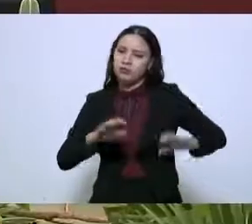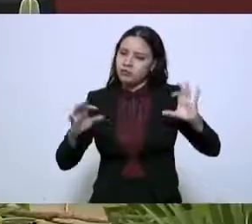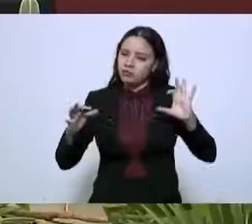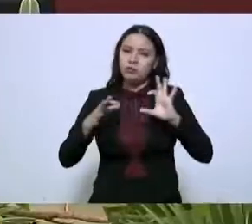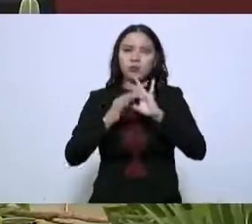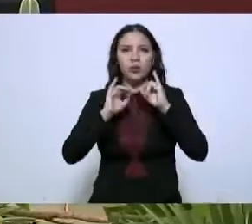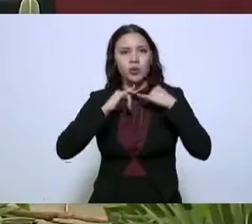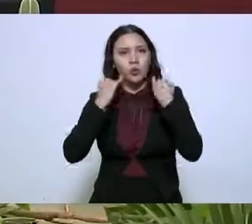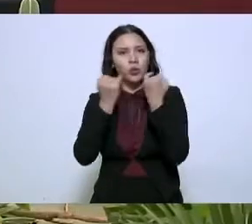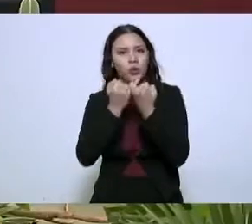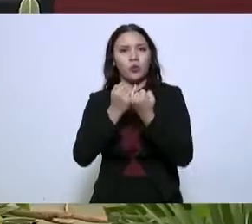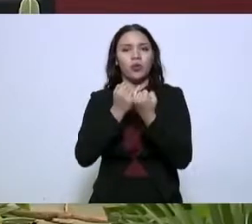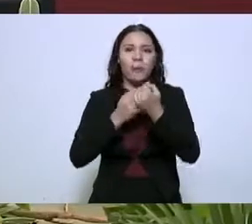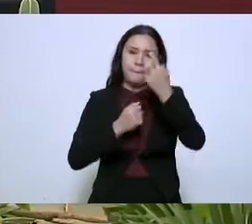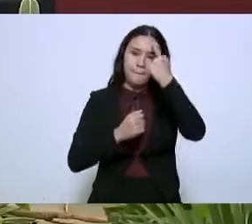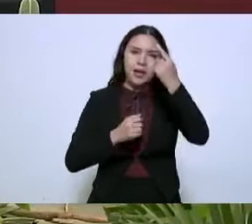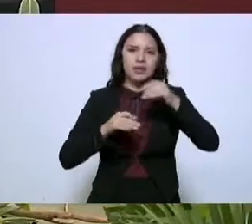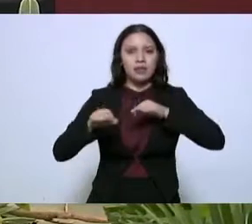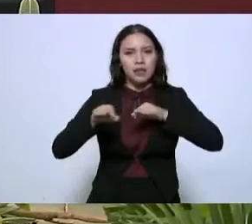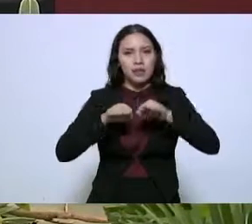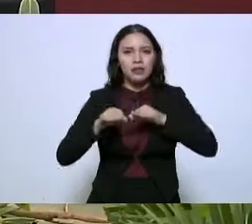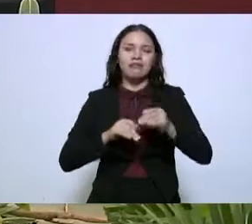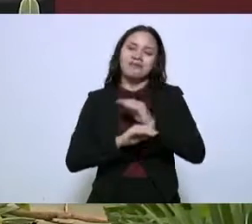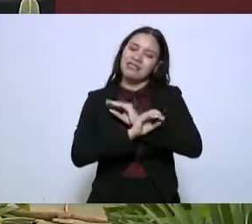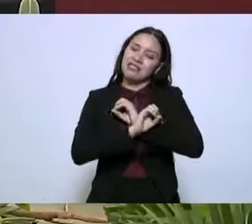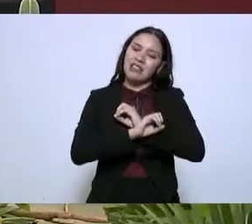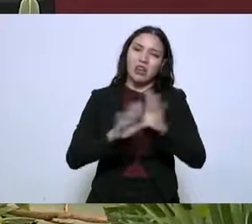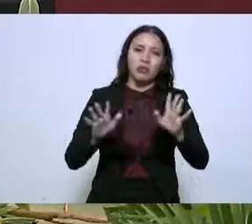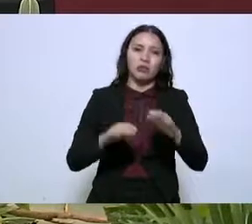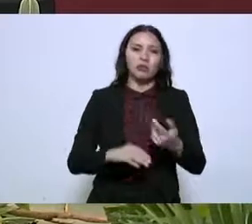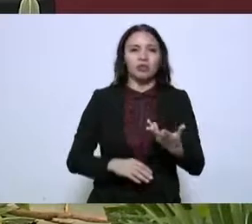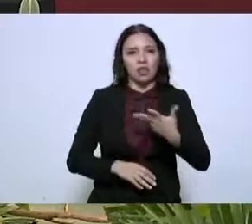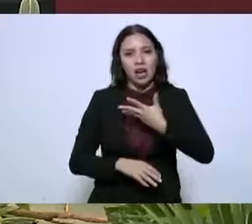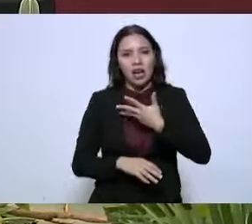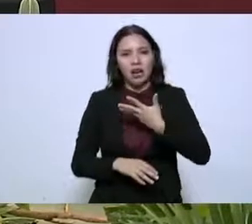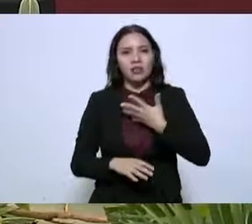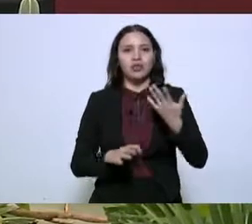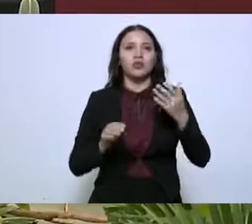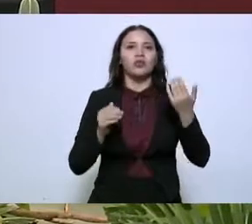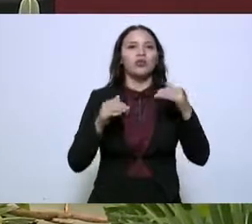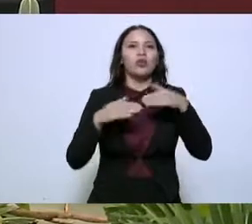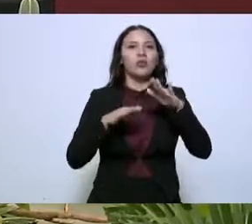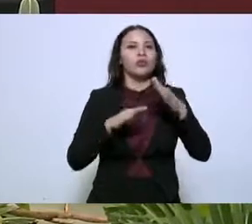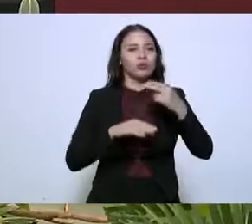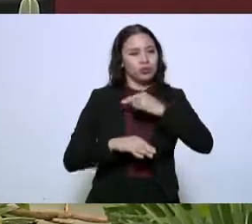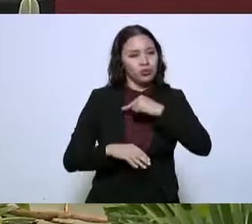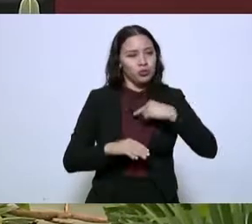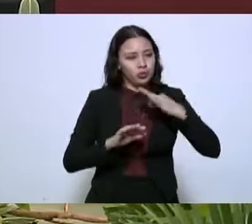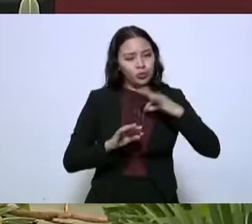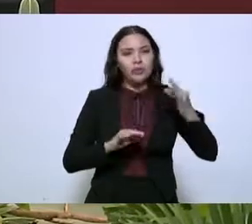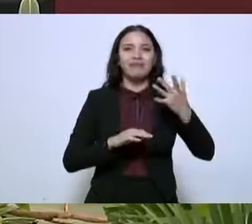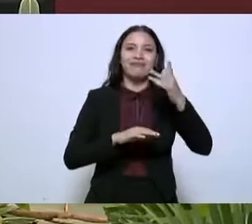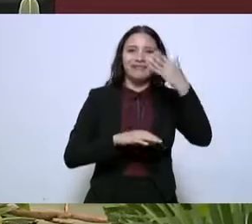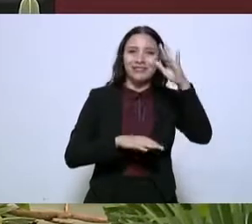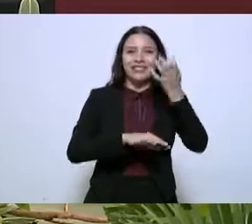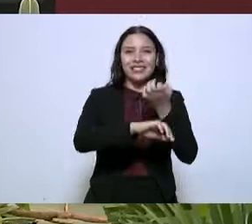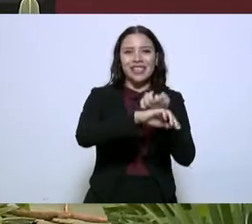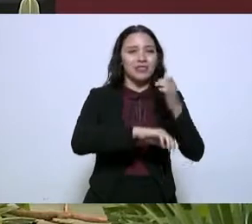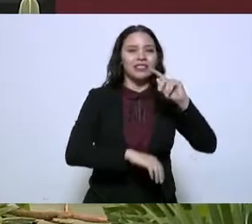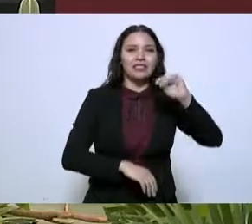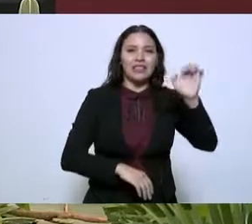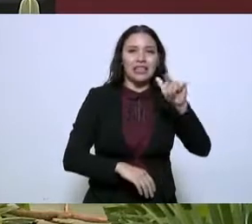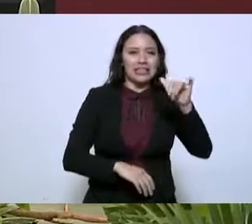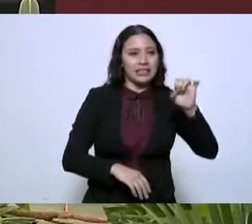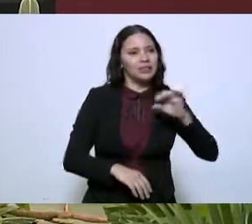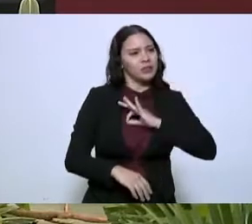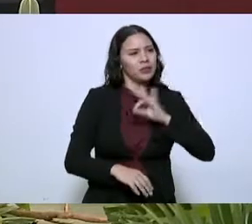Desde luego la protección a nuestros con nacionales, sobre todo en la franja fronteriza y también en el estado de Texas, que ha seguido creciendo